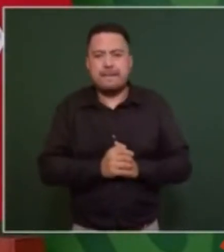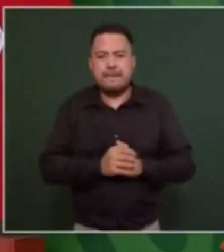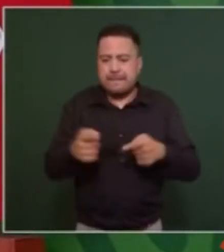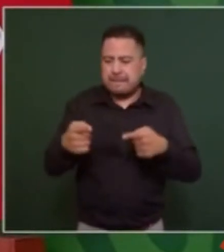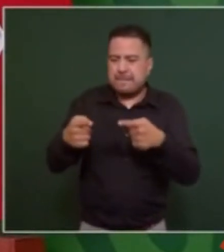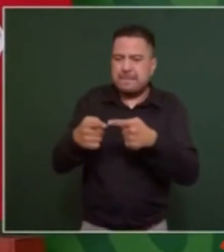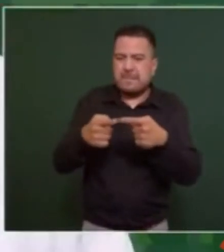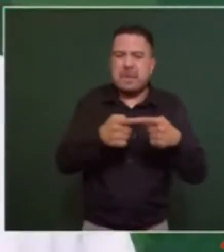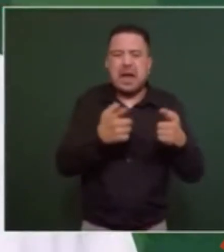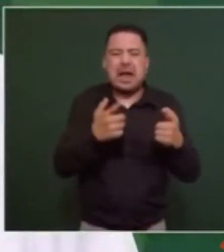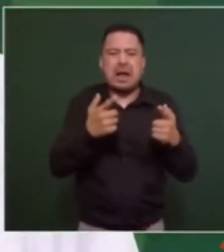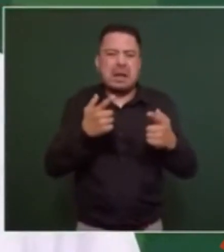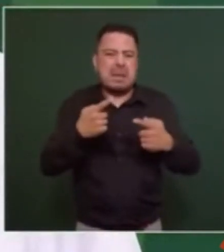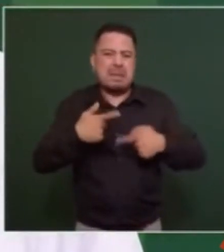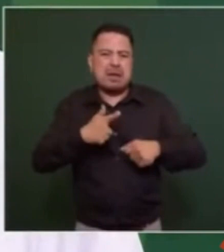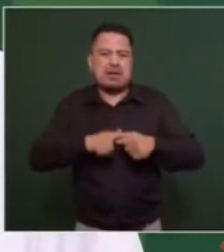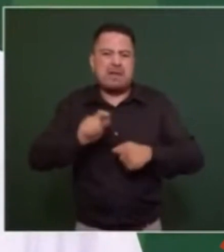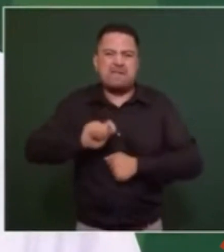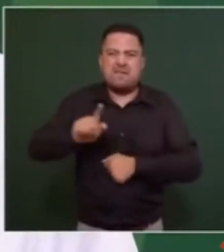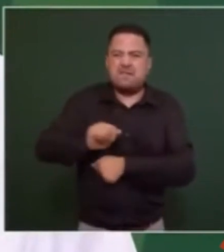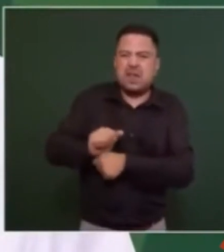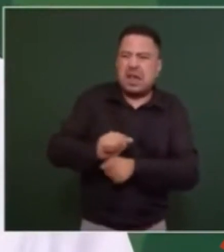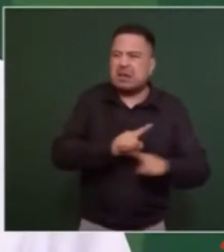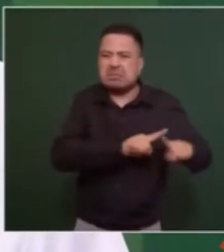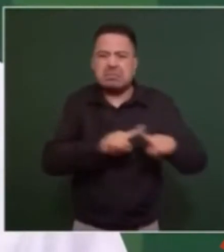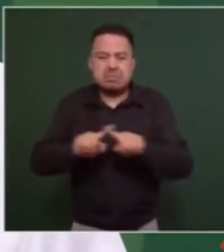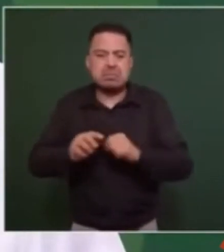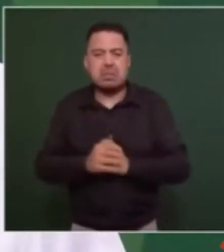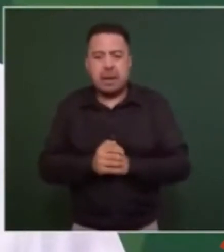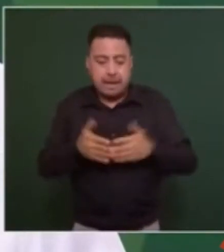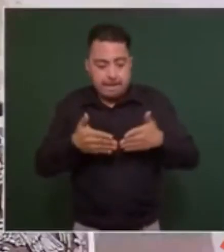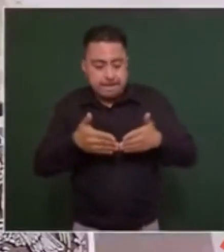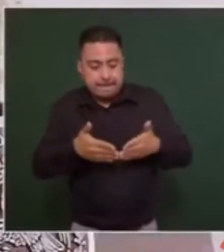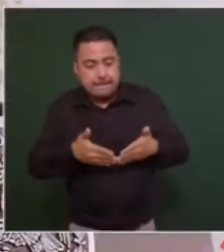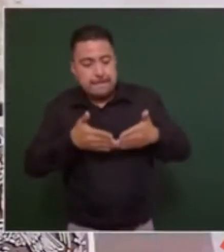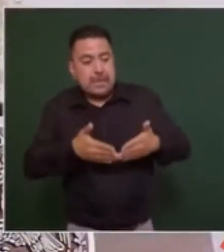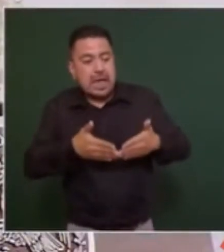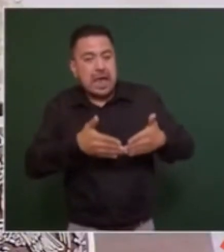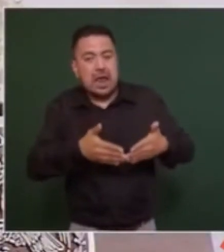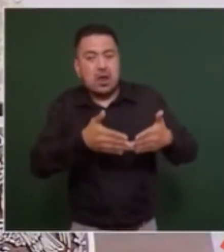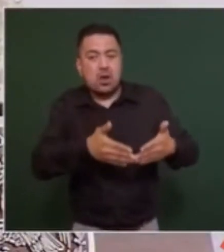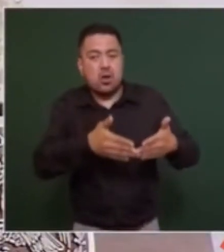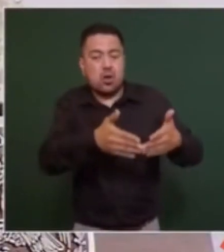Personalidades, un barco turístico,